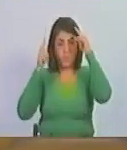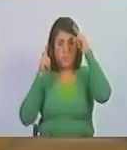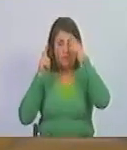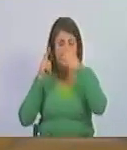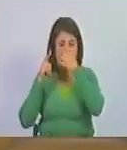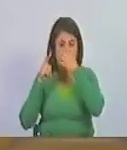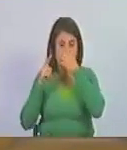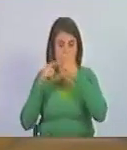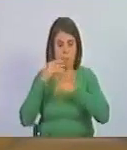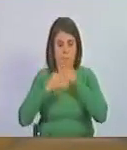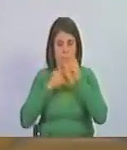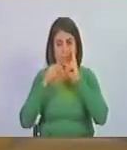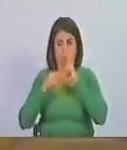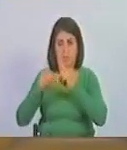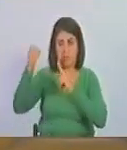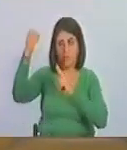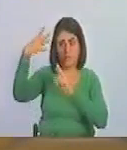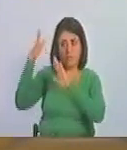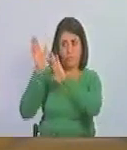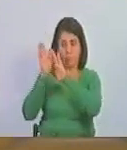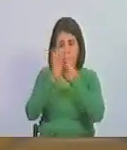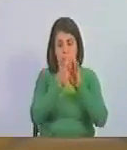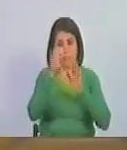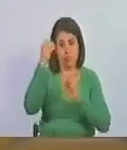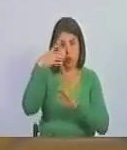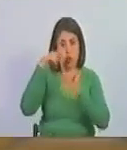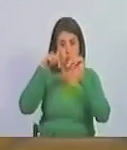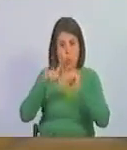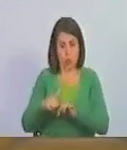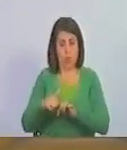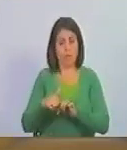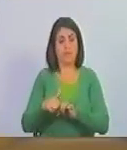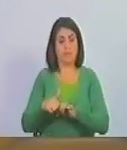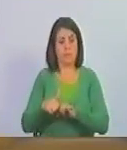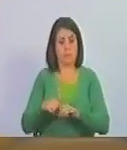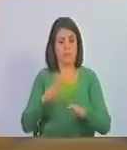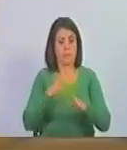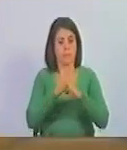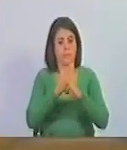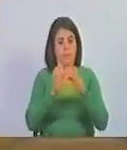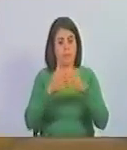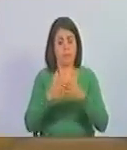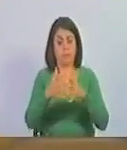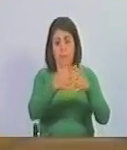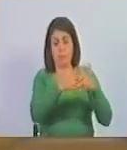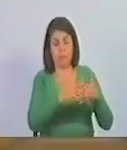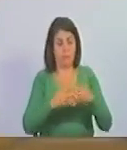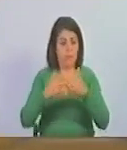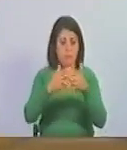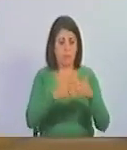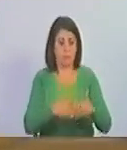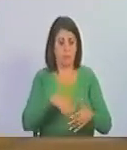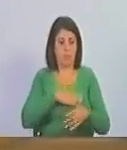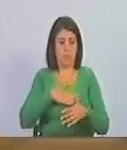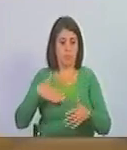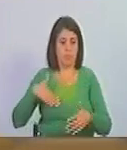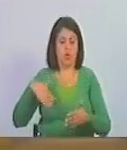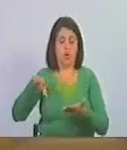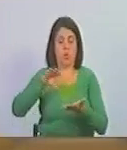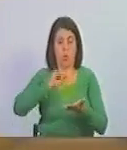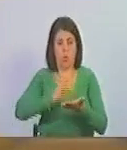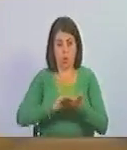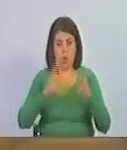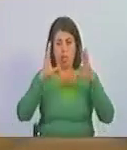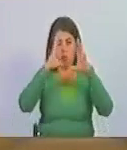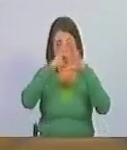nos hizo ver la luz y hoy hay apátridas y el imperio norteamericano que quieren volvernos